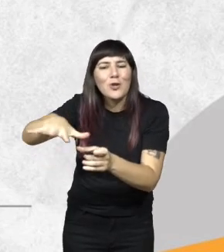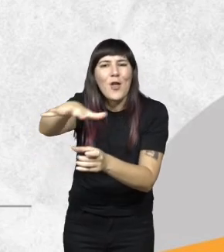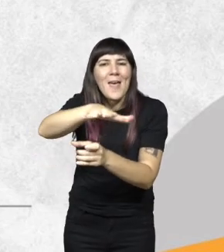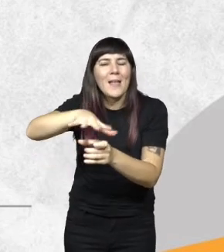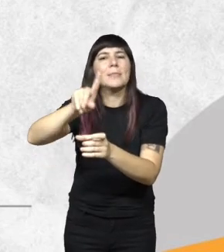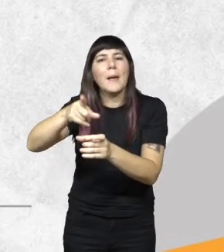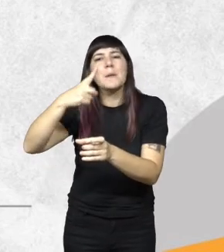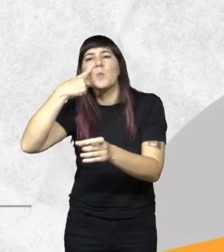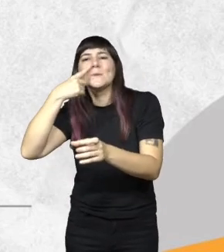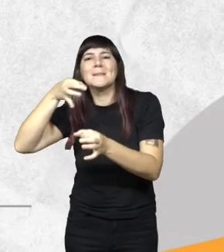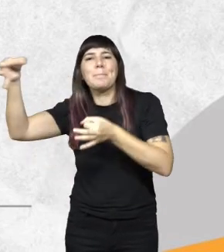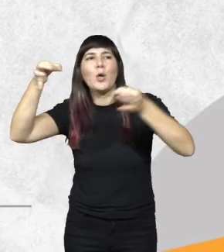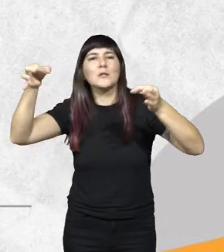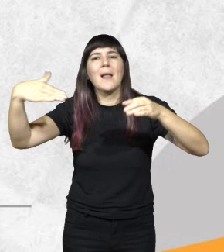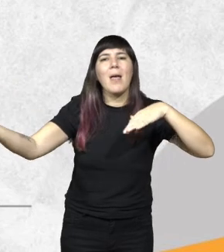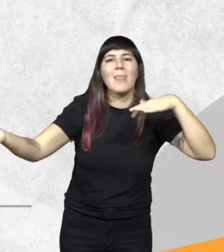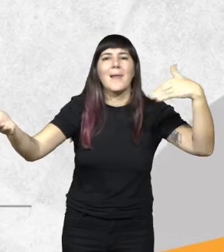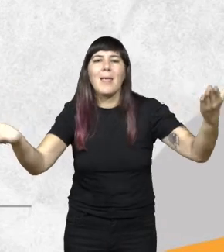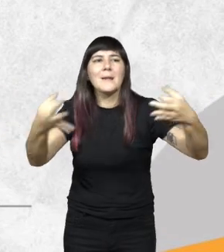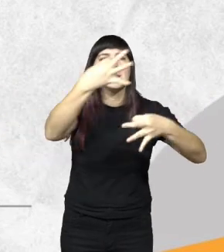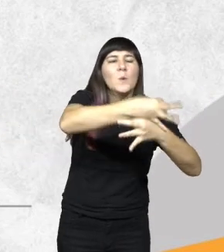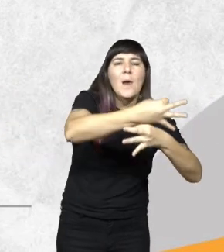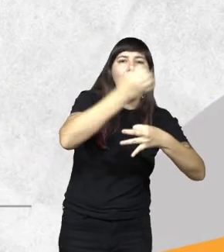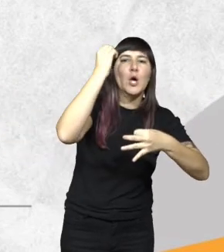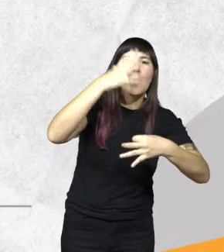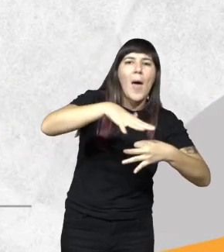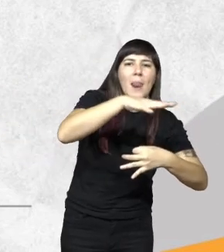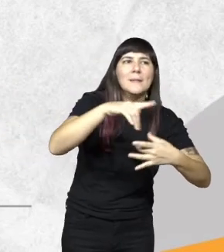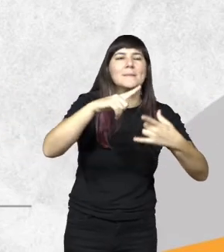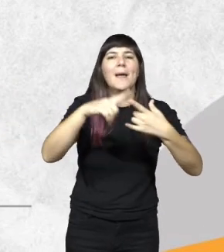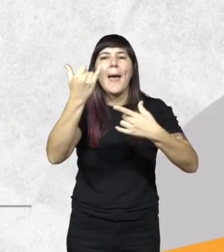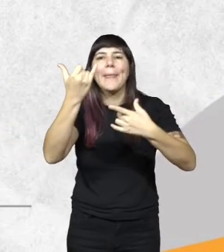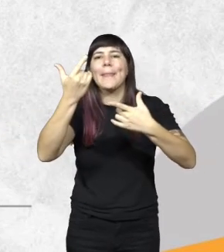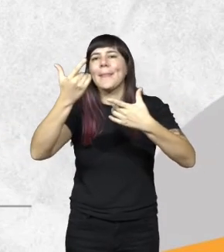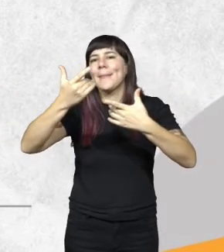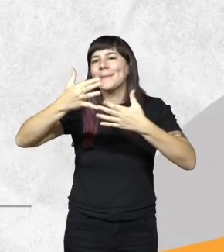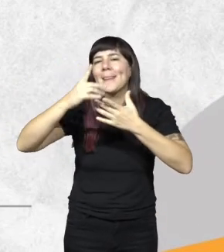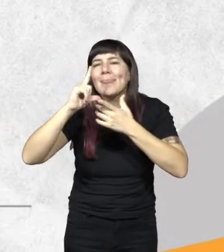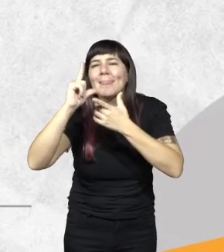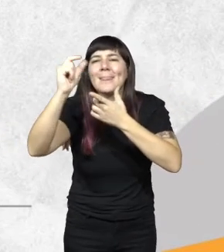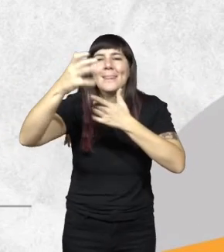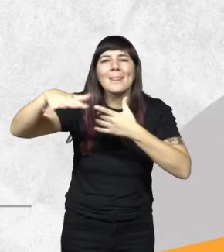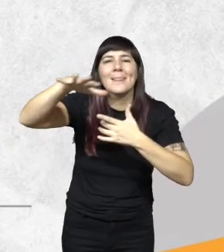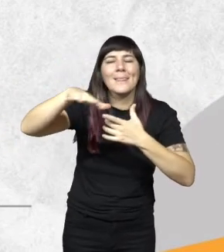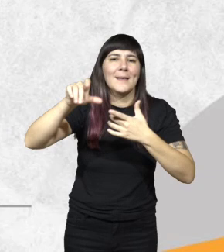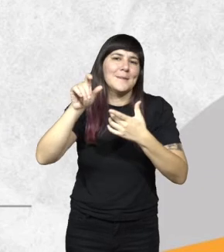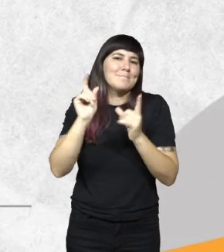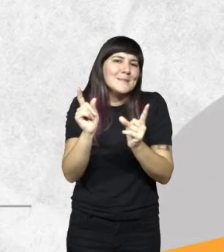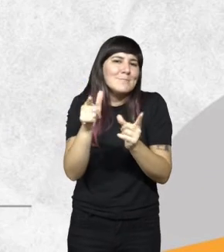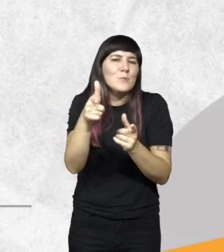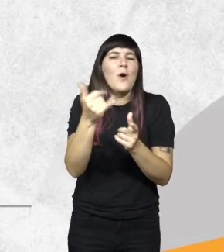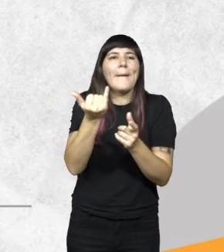con los municipios aledaños con las escuelas rurales y con los parajes de la zona haciendo extensión